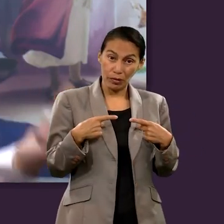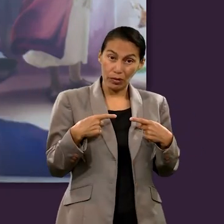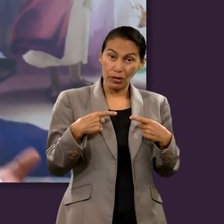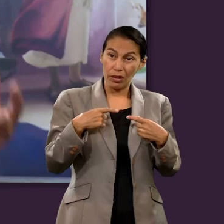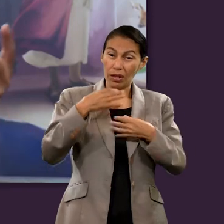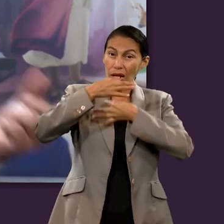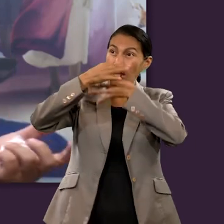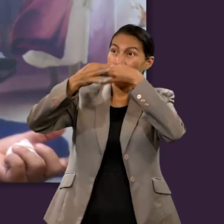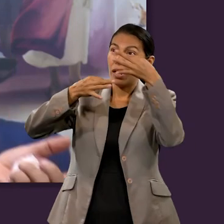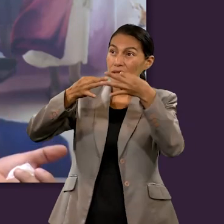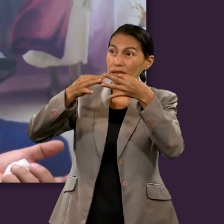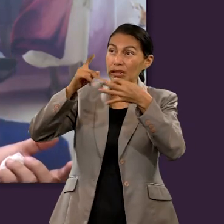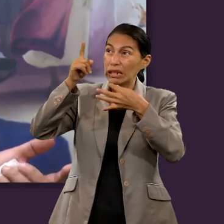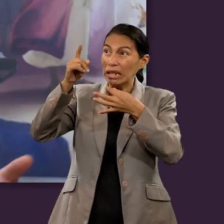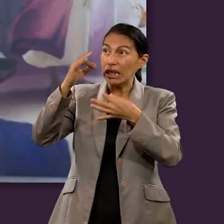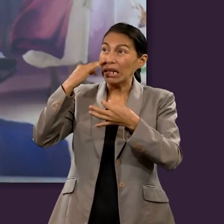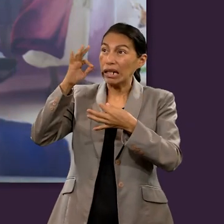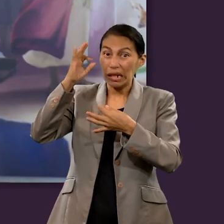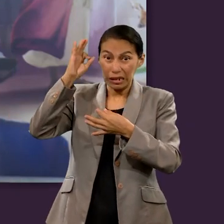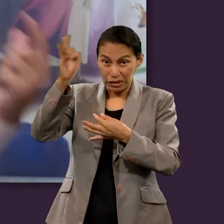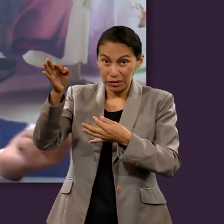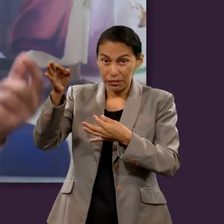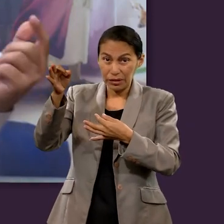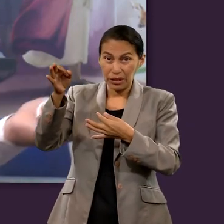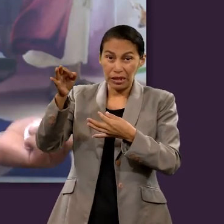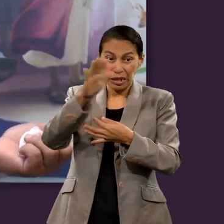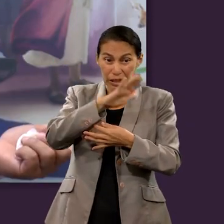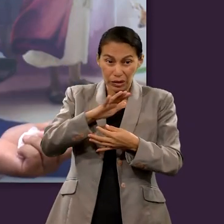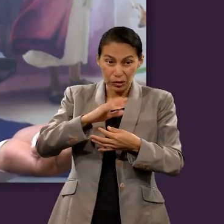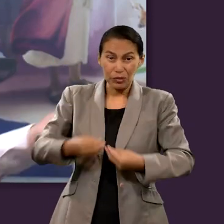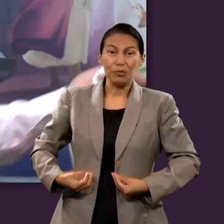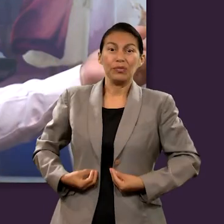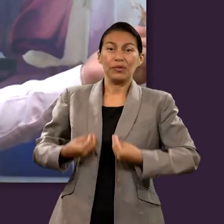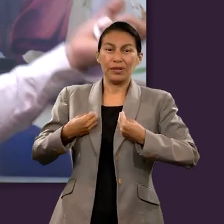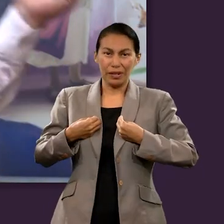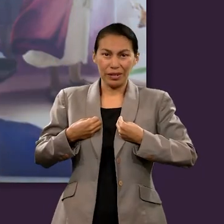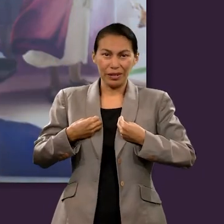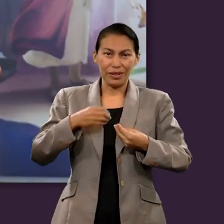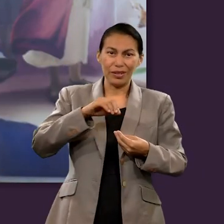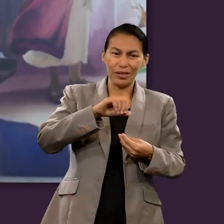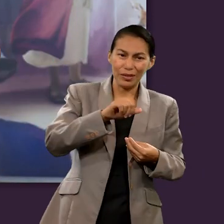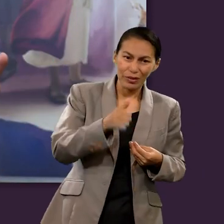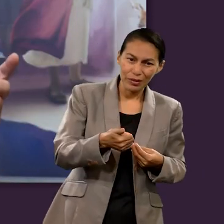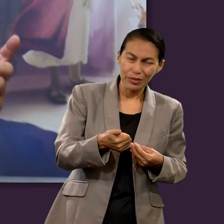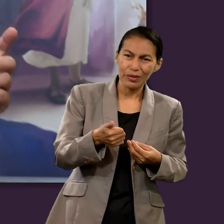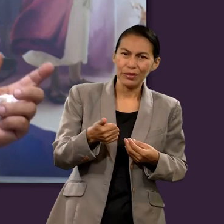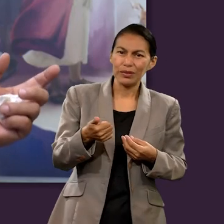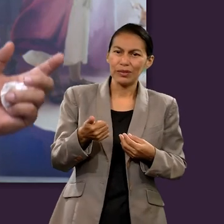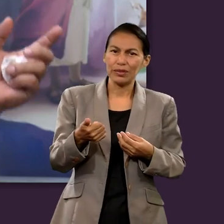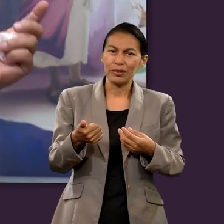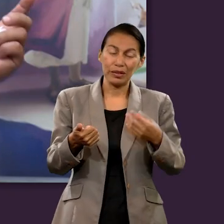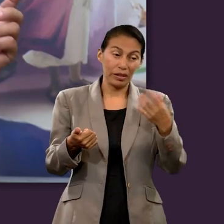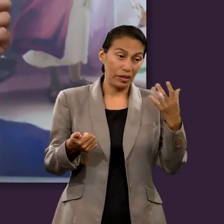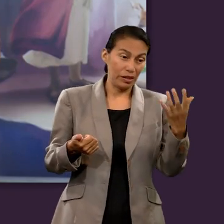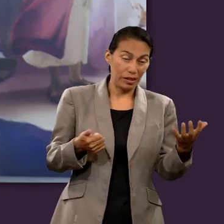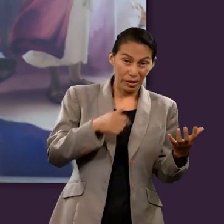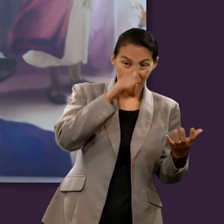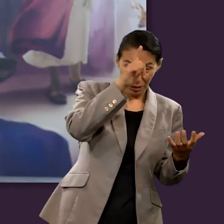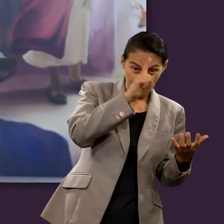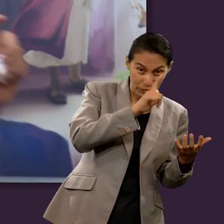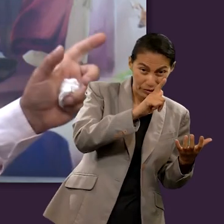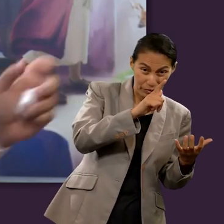aceptan la predicación de Jesús que van a ser vivificados y del otro lado son los